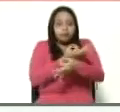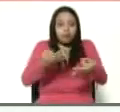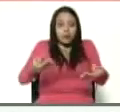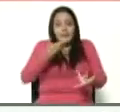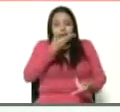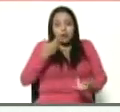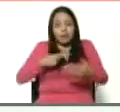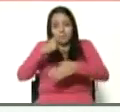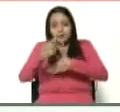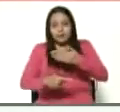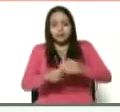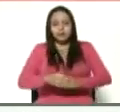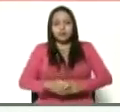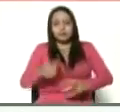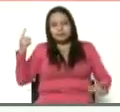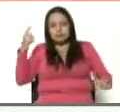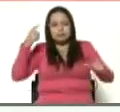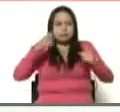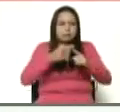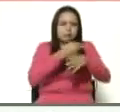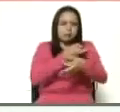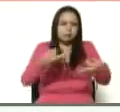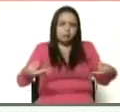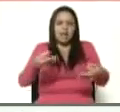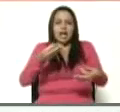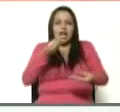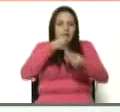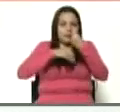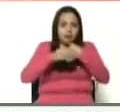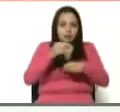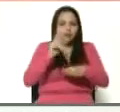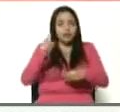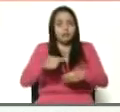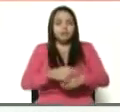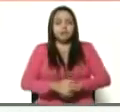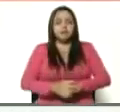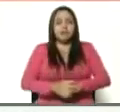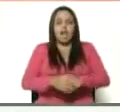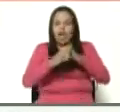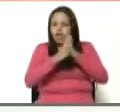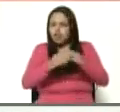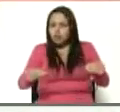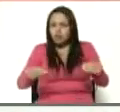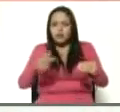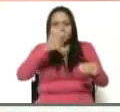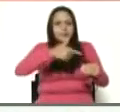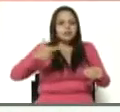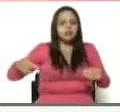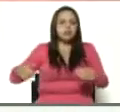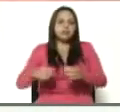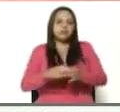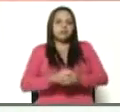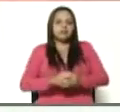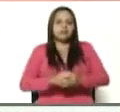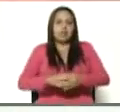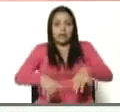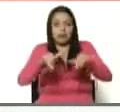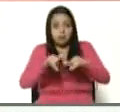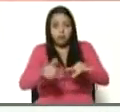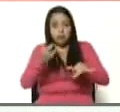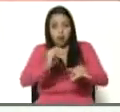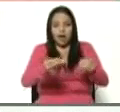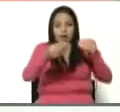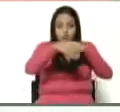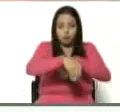mejorarlo. Para llegar con calidad proteica y nutrientes a todos y todas. Por eso es que estuvimos de